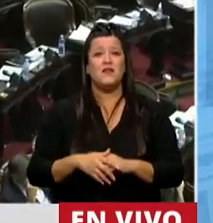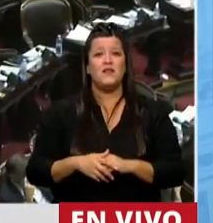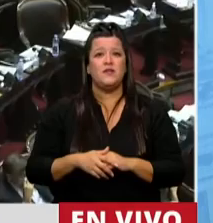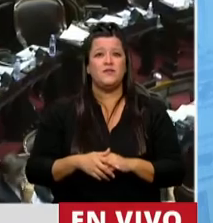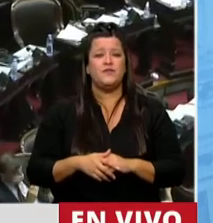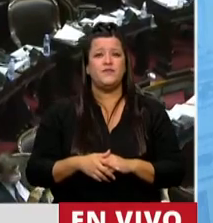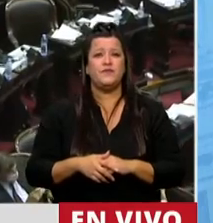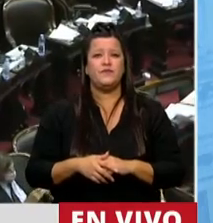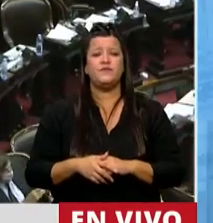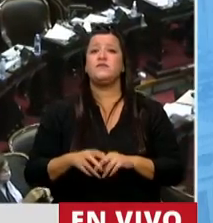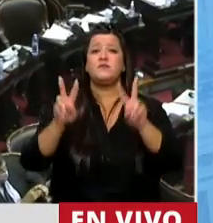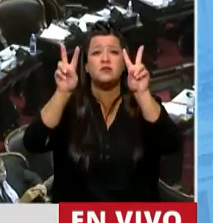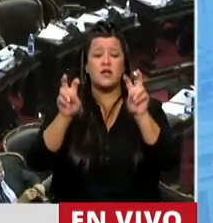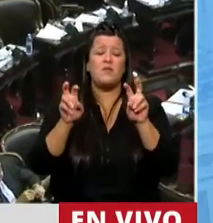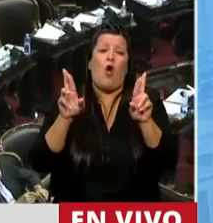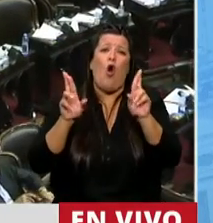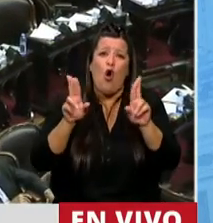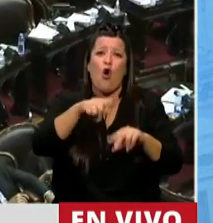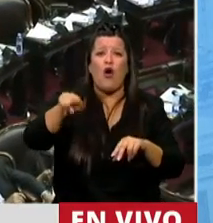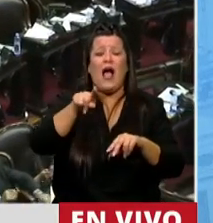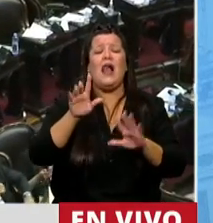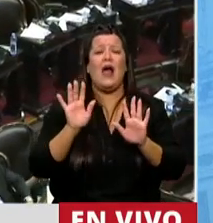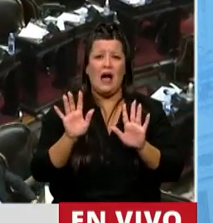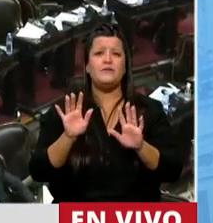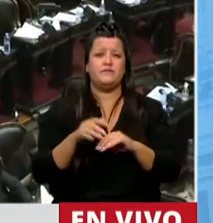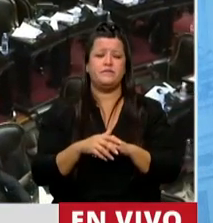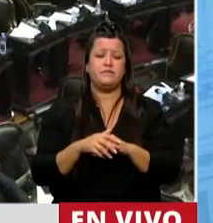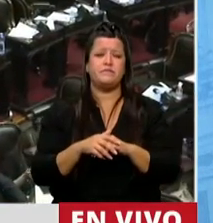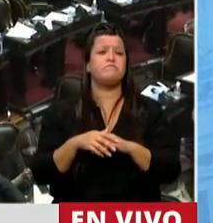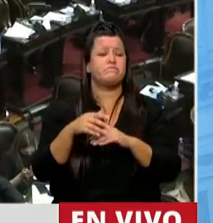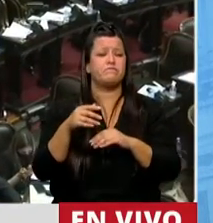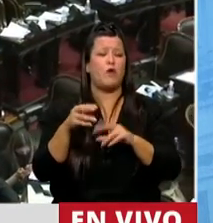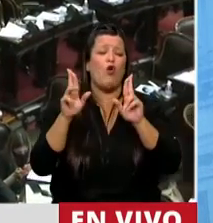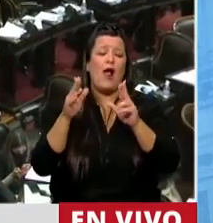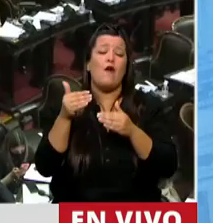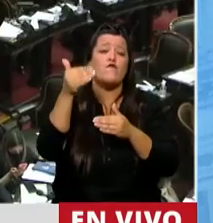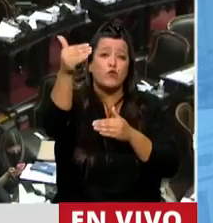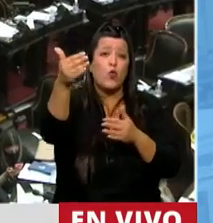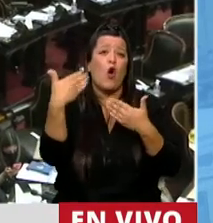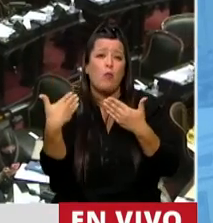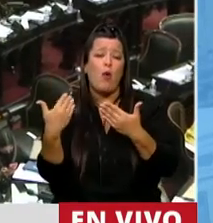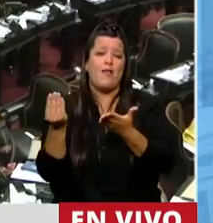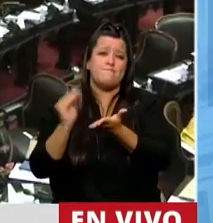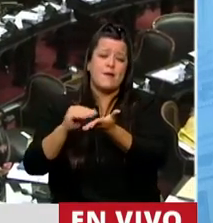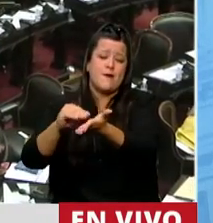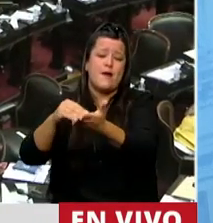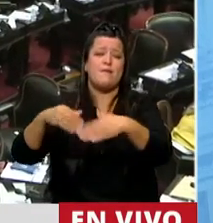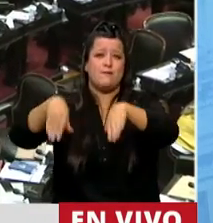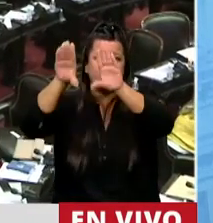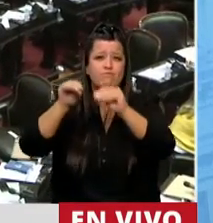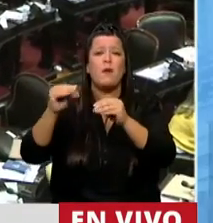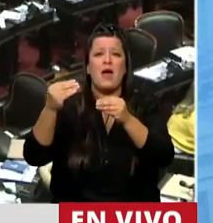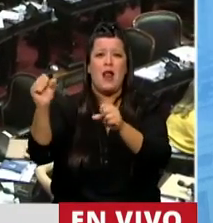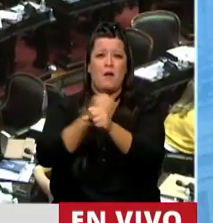ponemos a consideración este tema y esperemos que no sea la excepción y también podamos avanzar en el carácter unánime de la